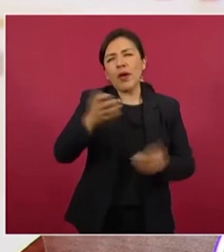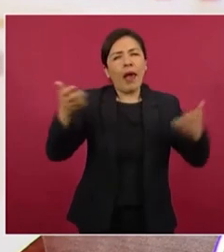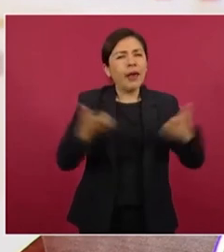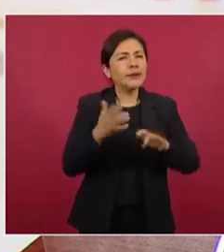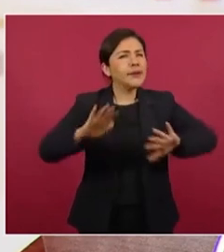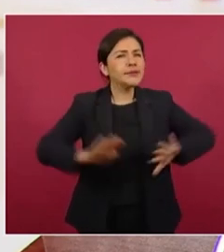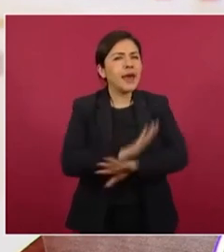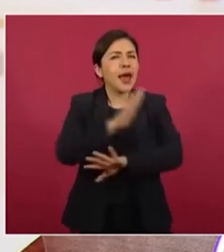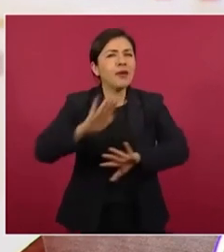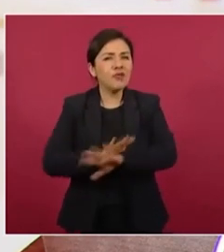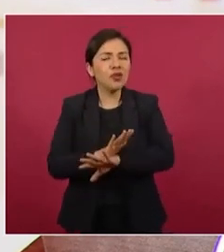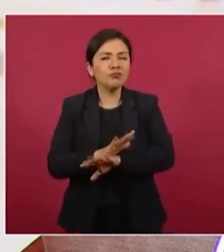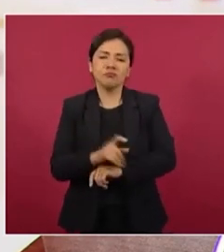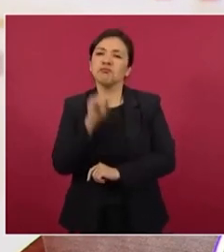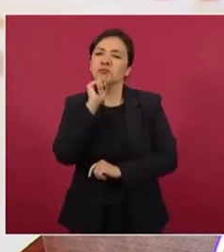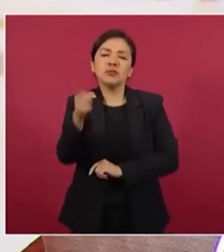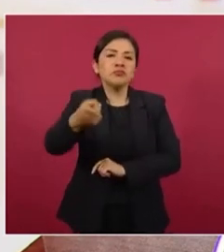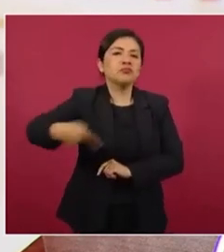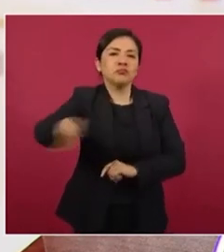el pueblo